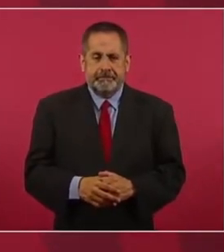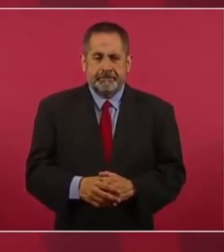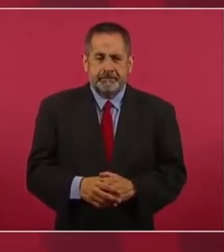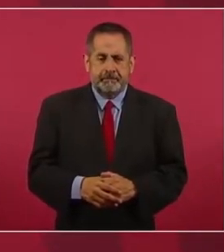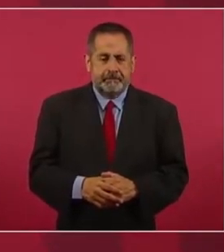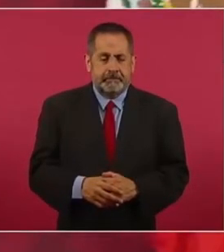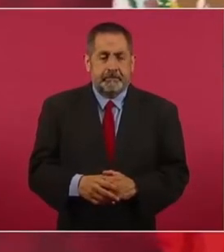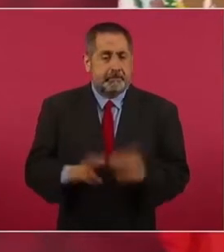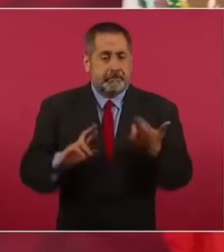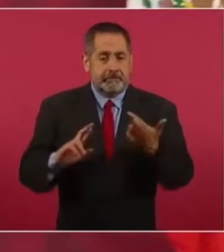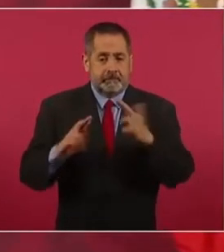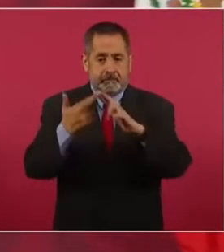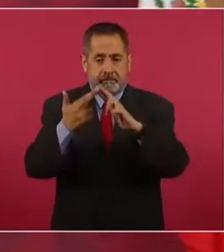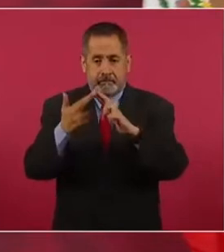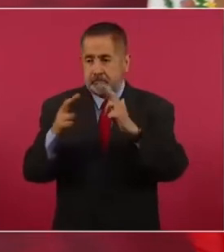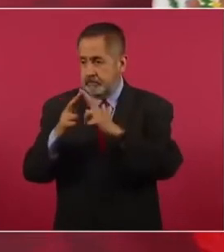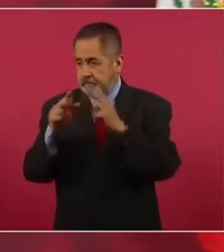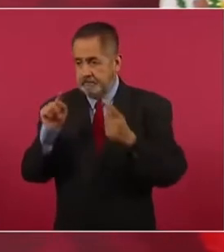las religiones.